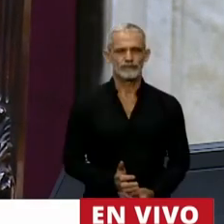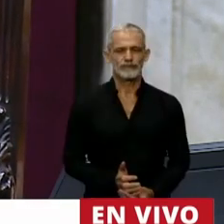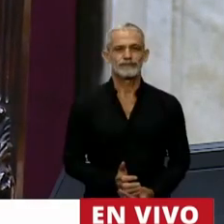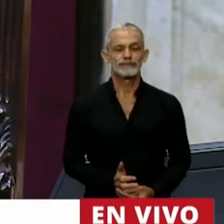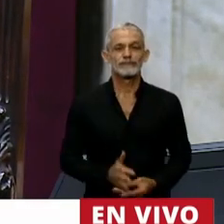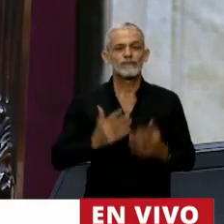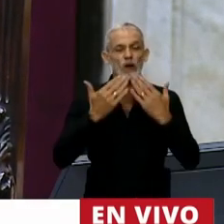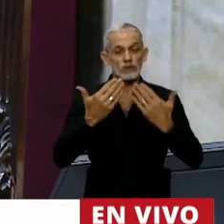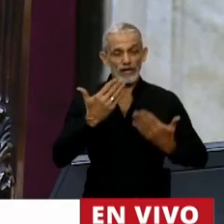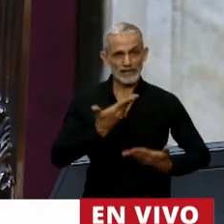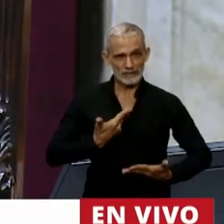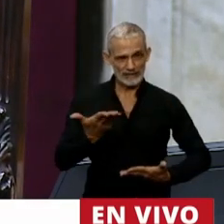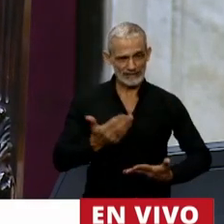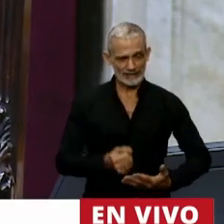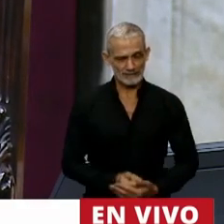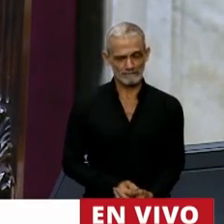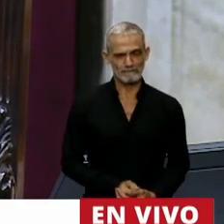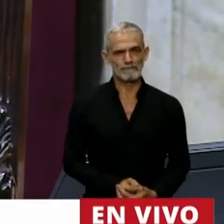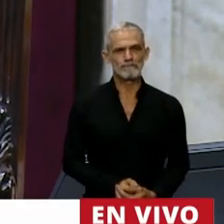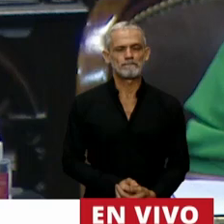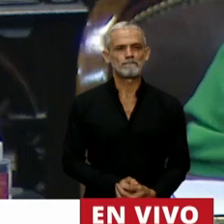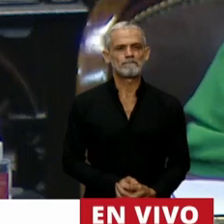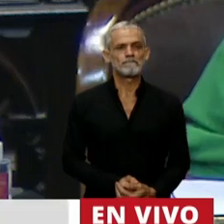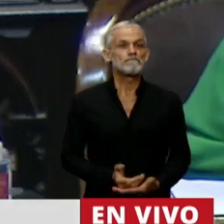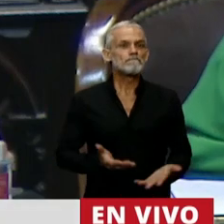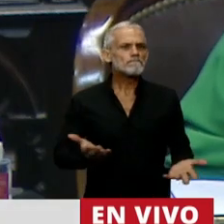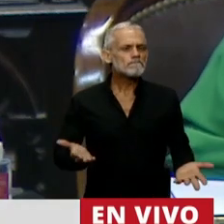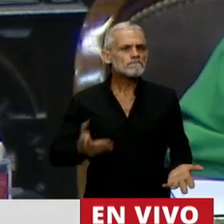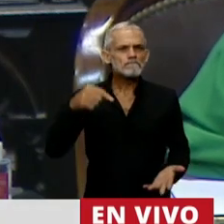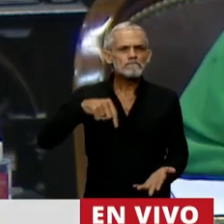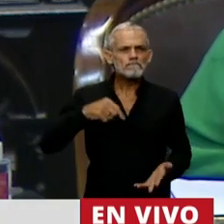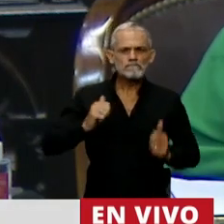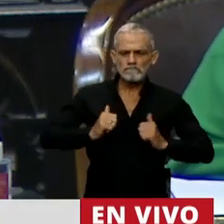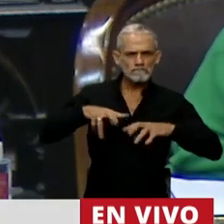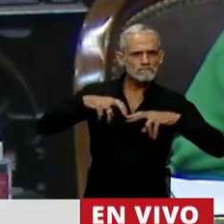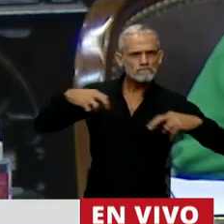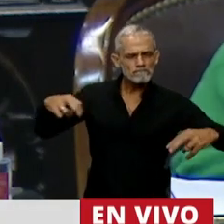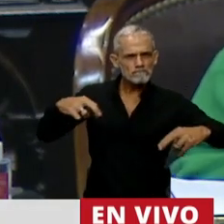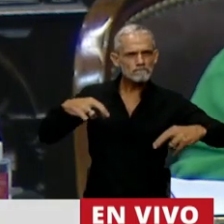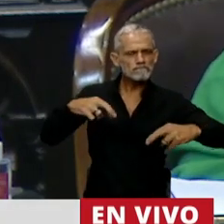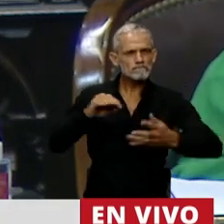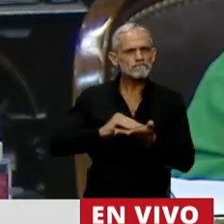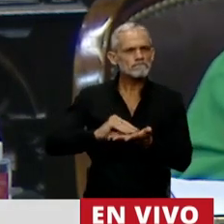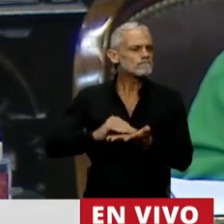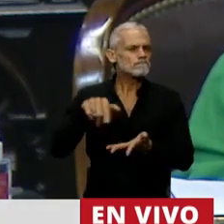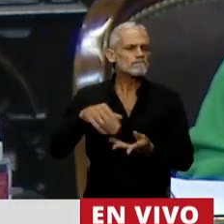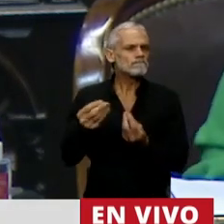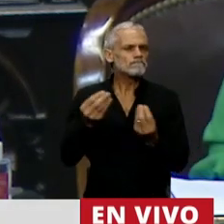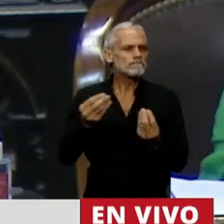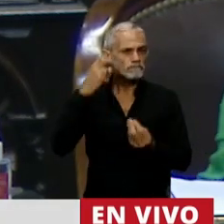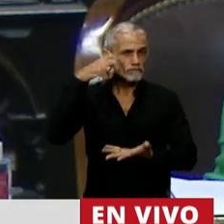Gracias, Presidente. Hoy estamos sentados aquí, en estas bancas,